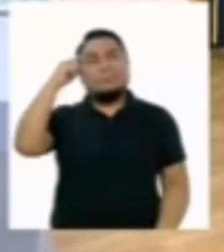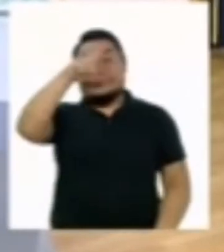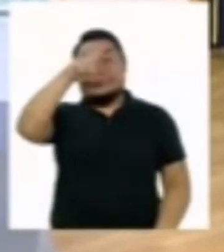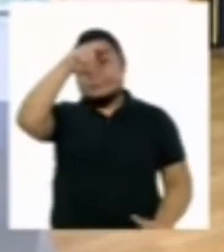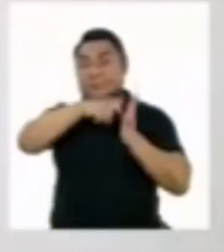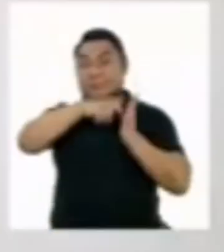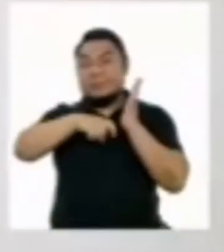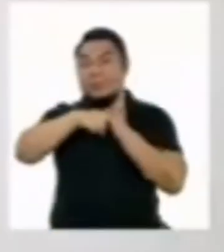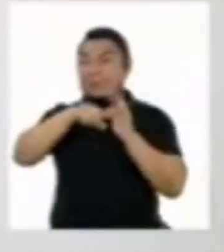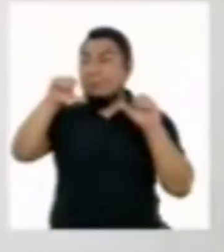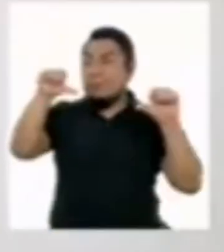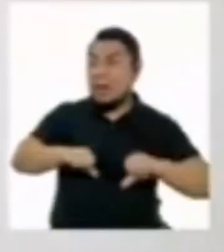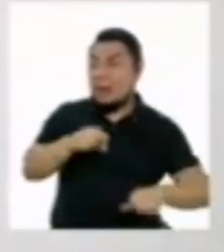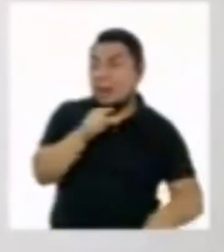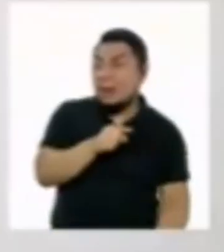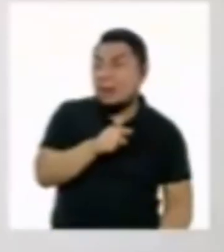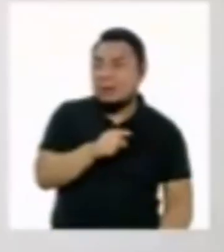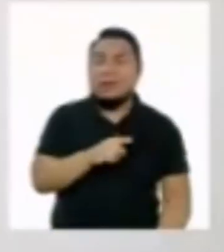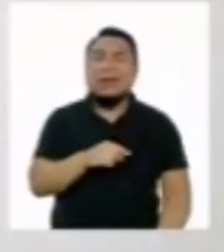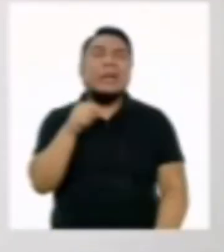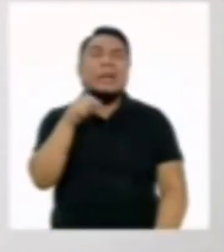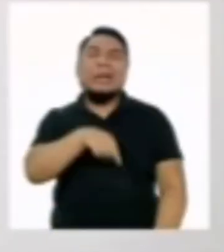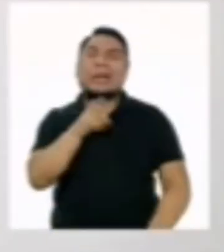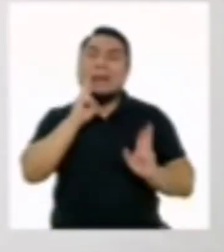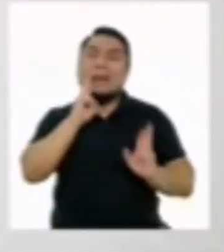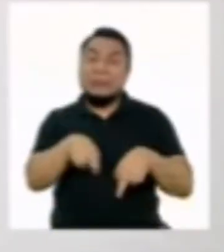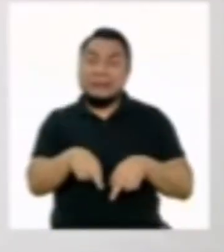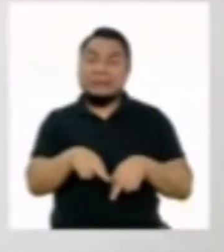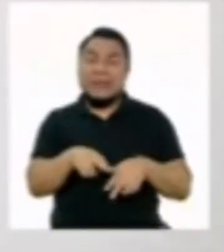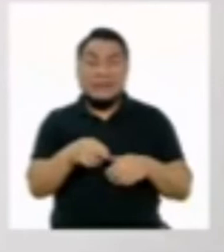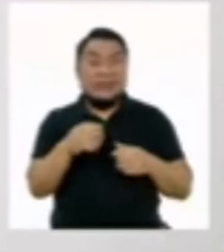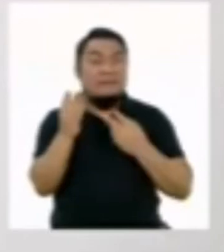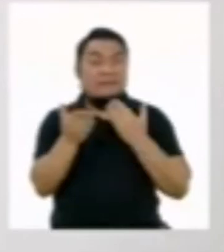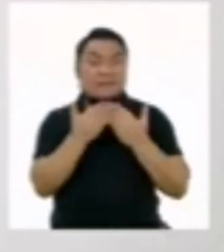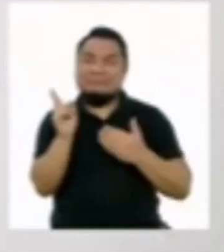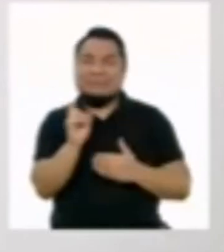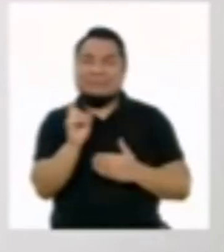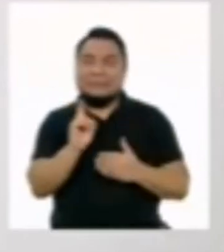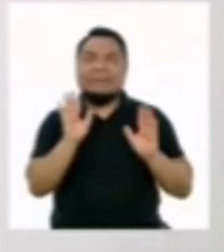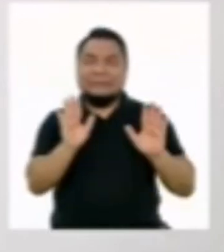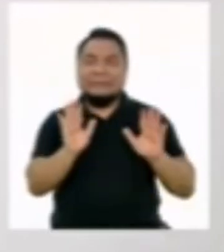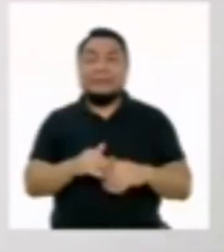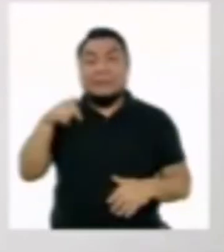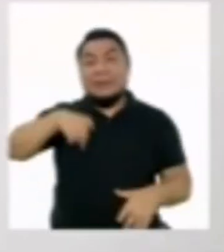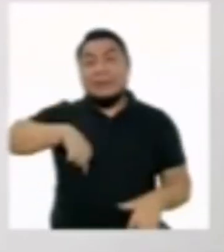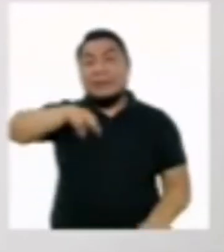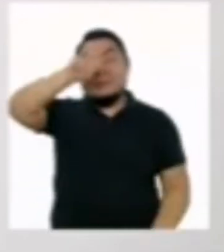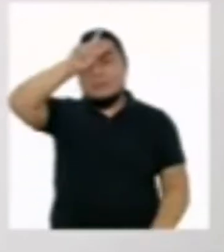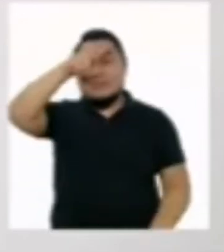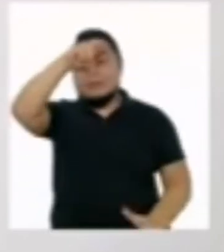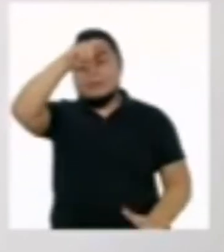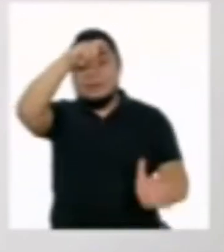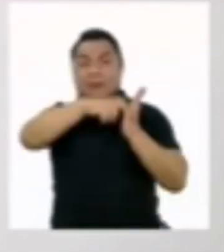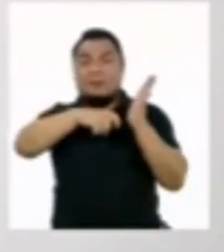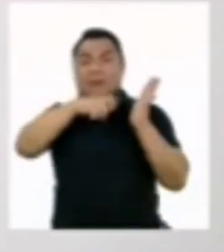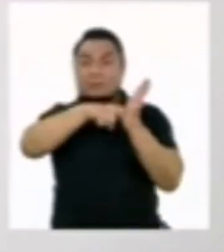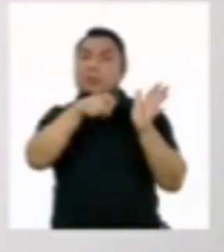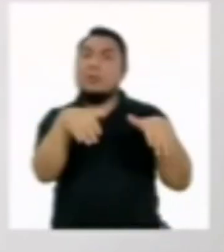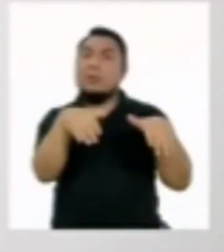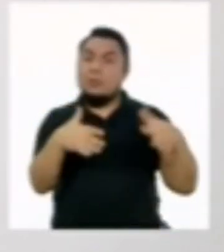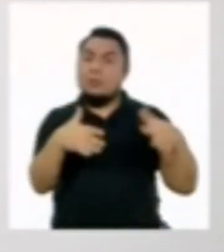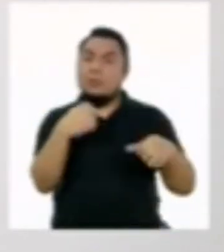minería no es buena? Esa no es una respuesta simple. En nuestro país, la minería es una de las